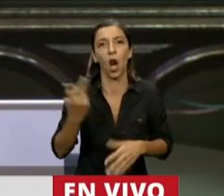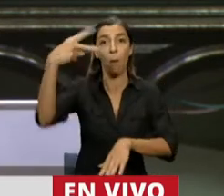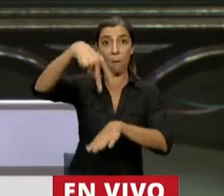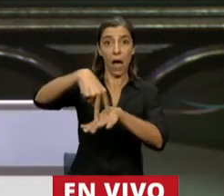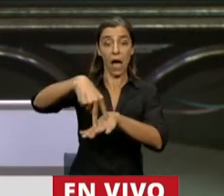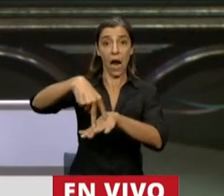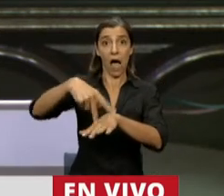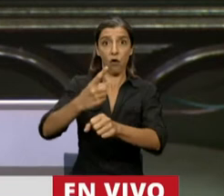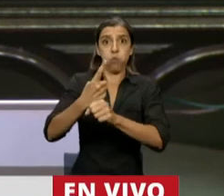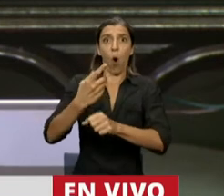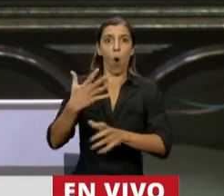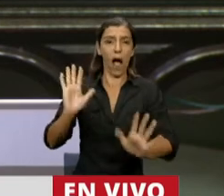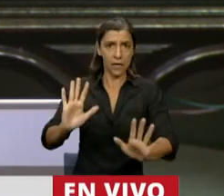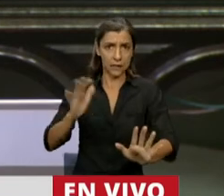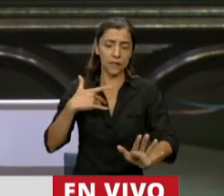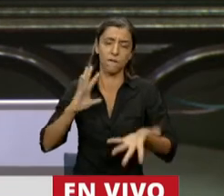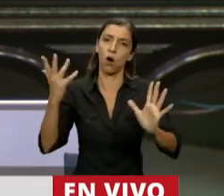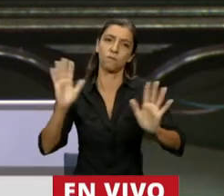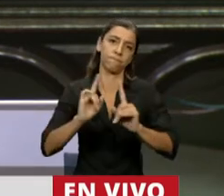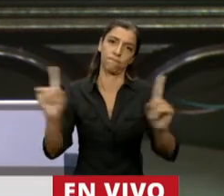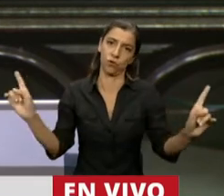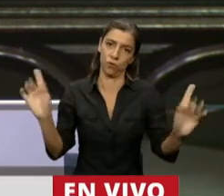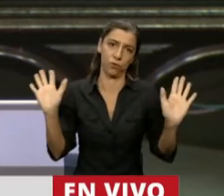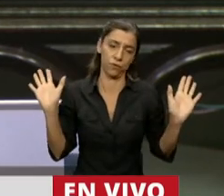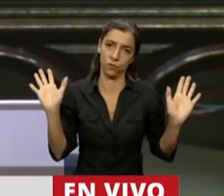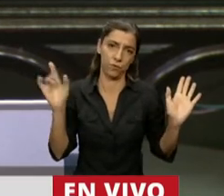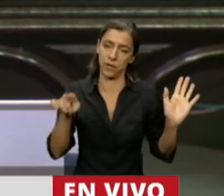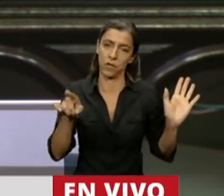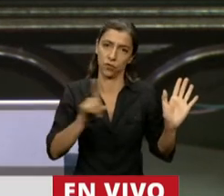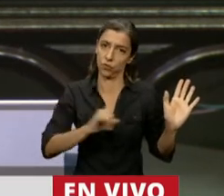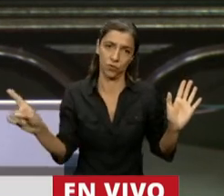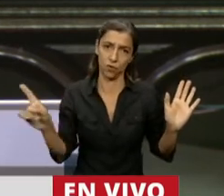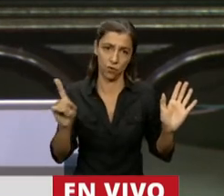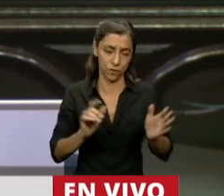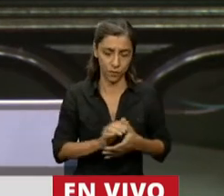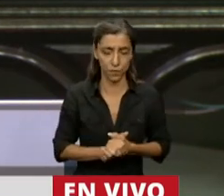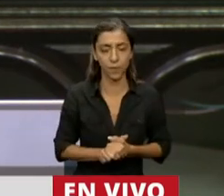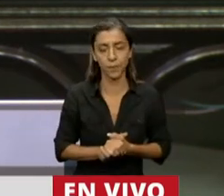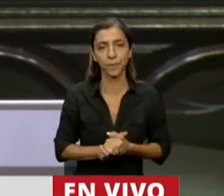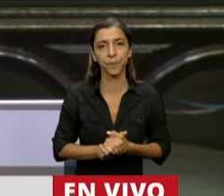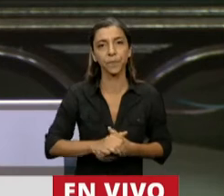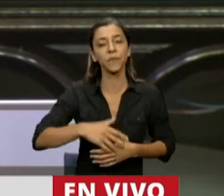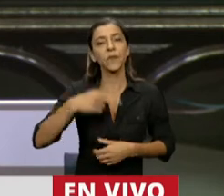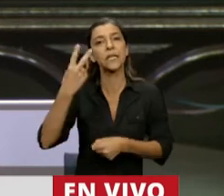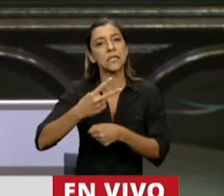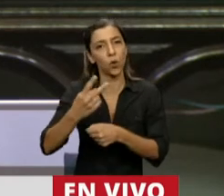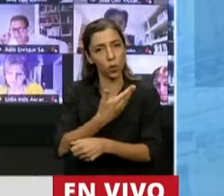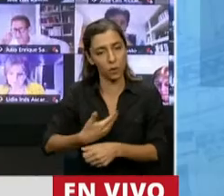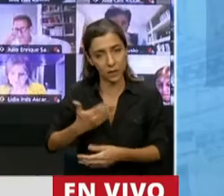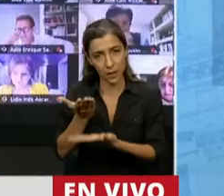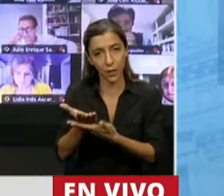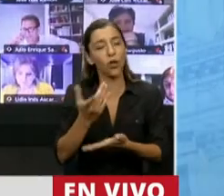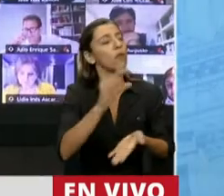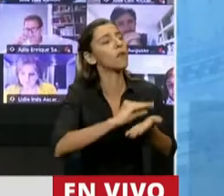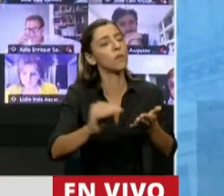así. En segundo lugar, Presidente, quiero pedirle que ponga a... Diputado